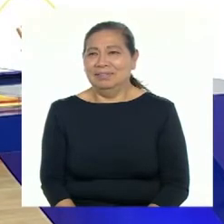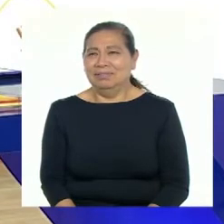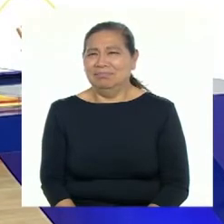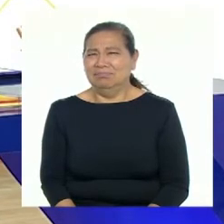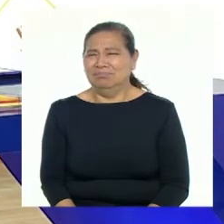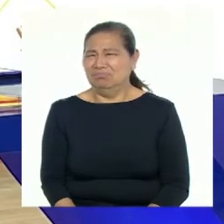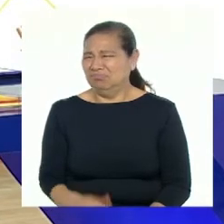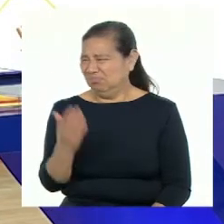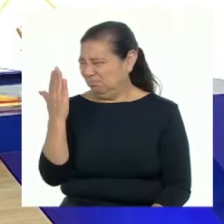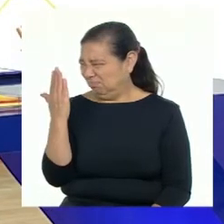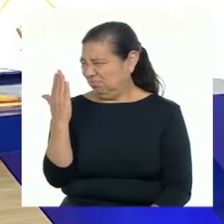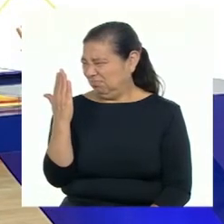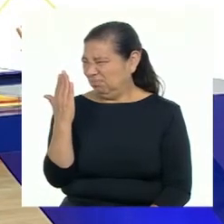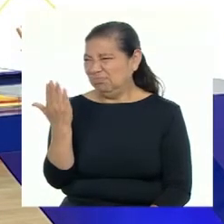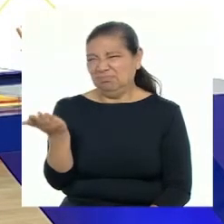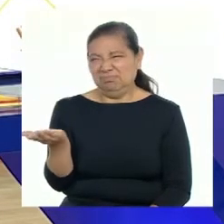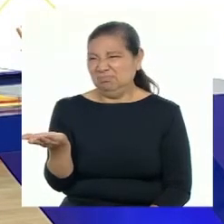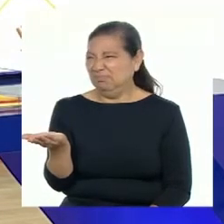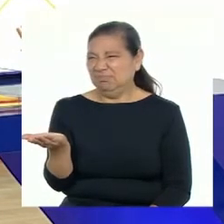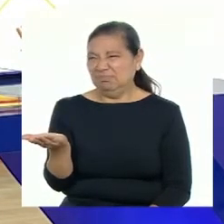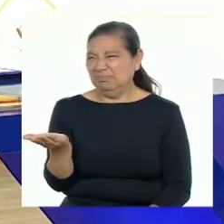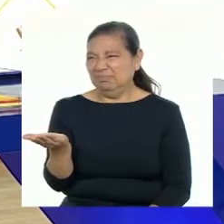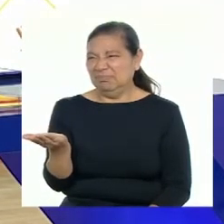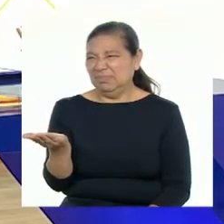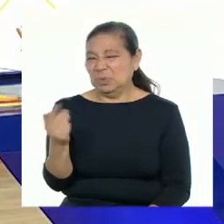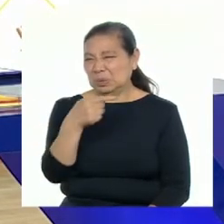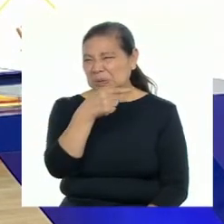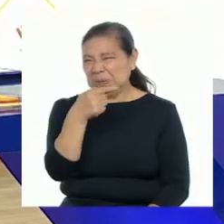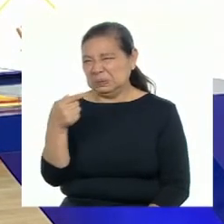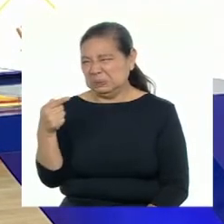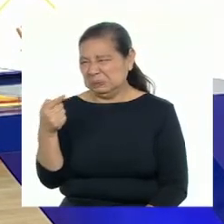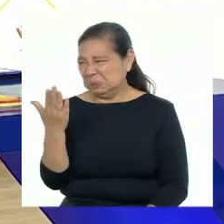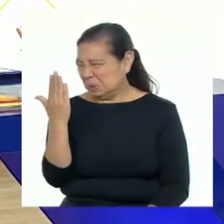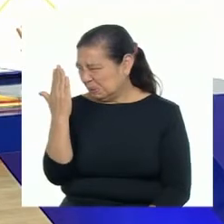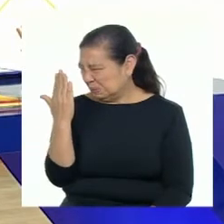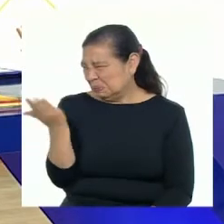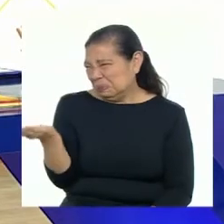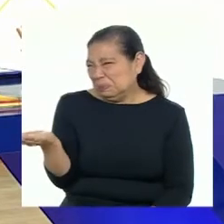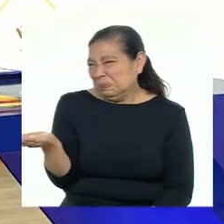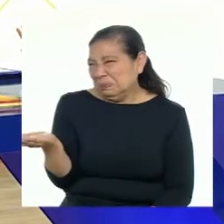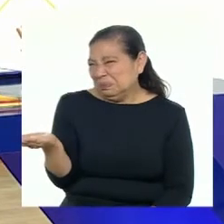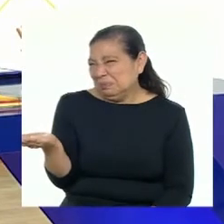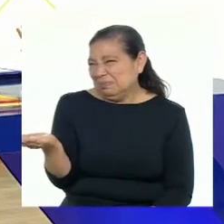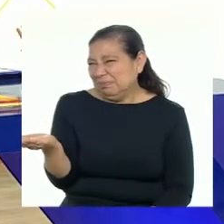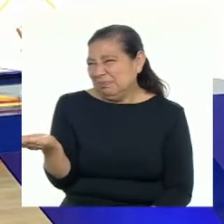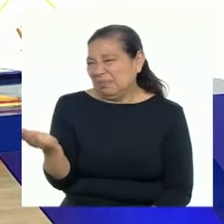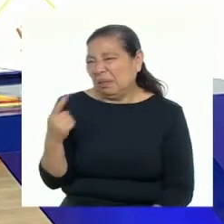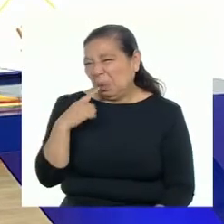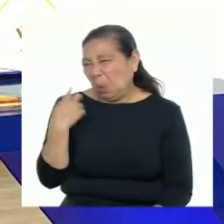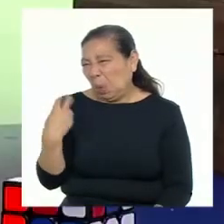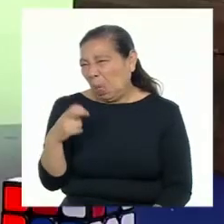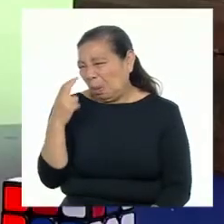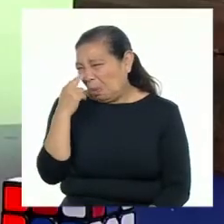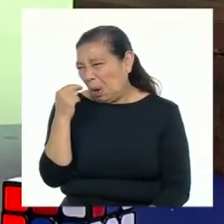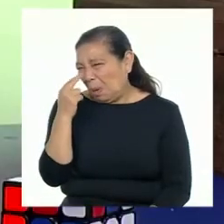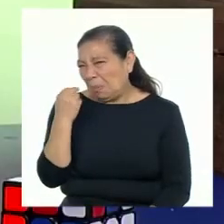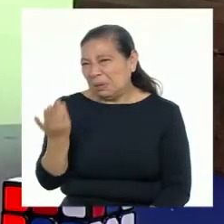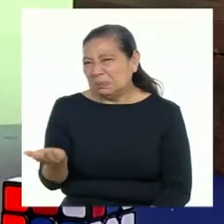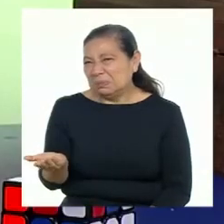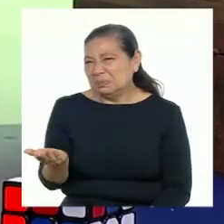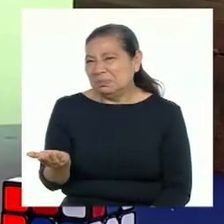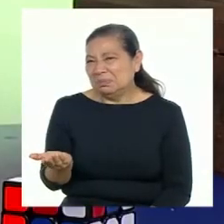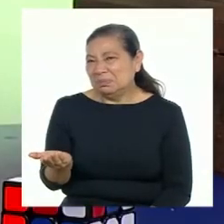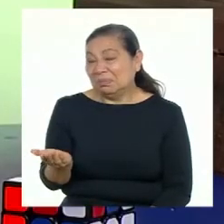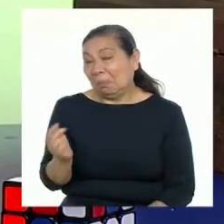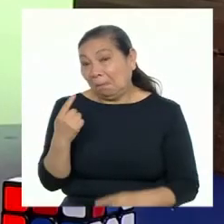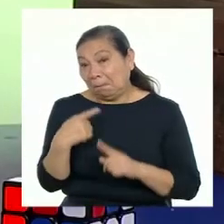¿Un espejo? Toda una semana para encontrar un espejo, esto debe ser una broma. Pero, Jonathan,